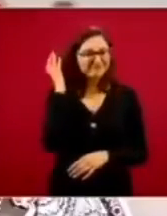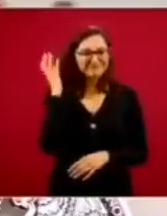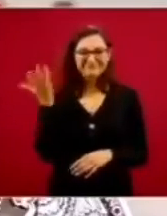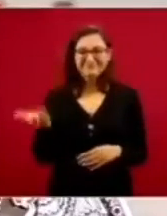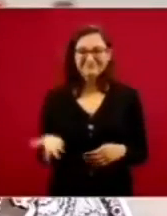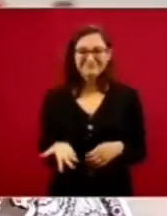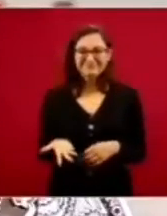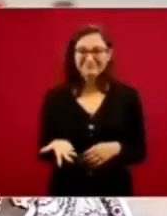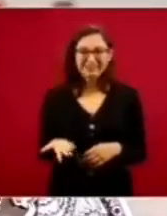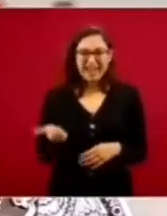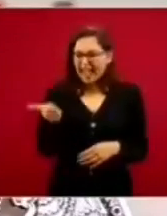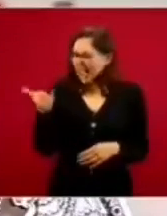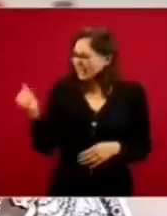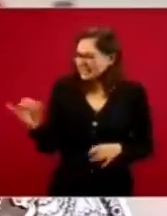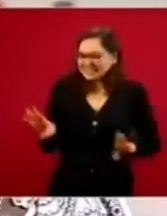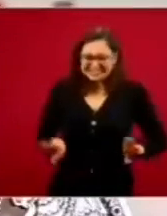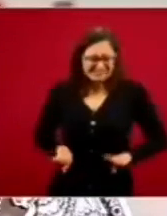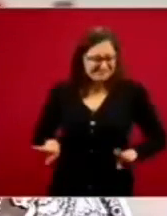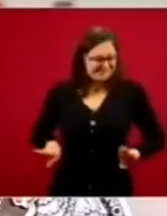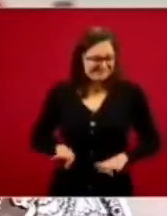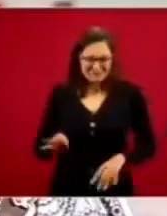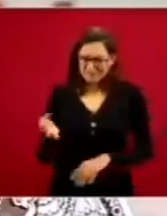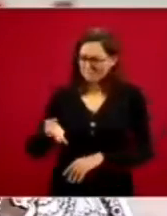Ese es un distintivo.